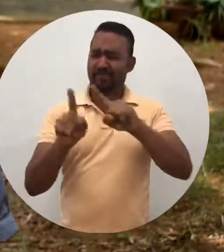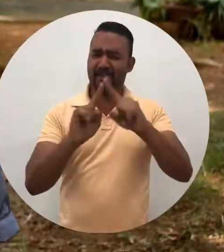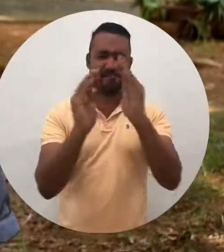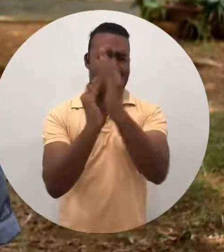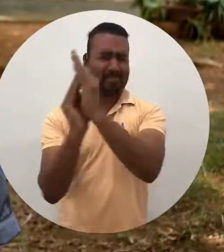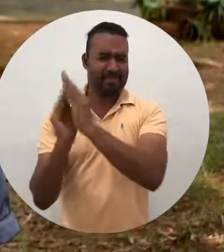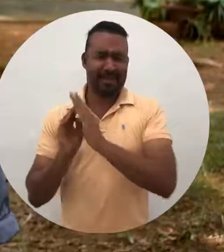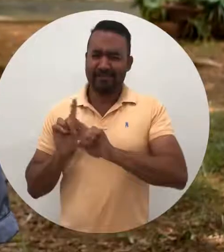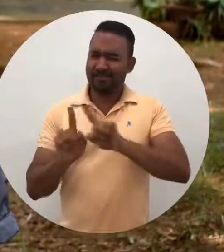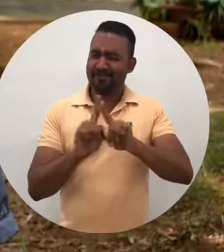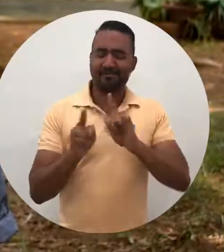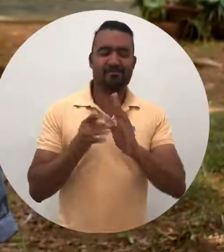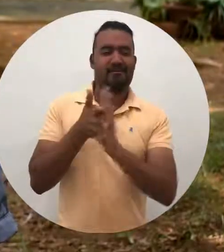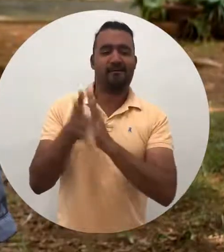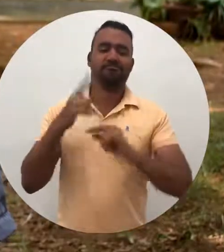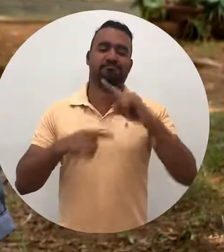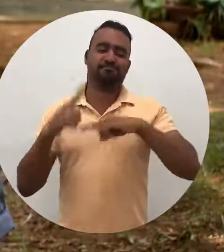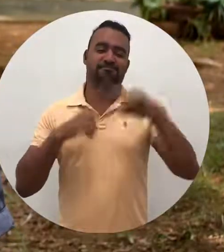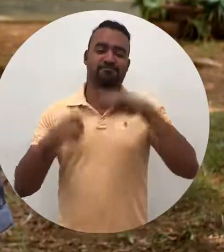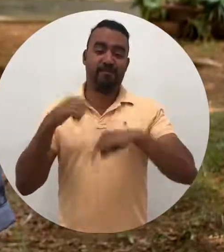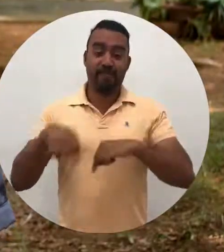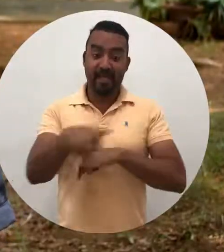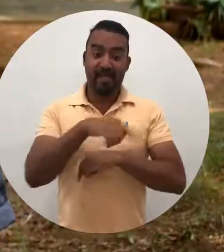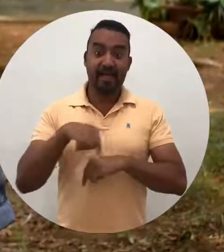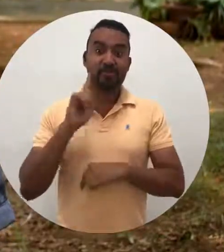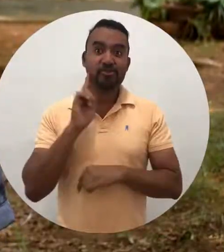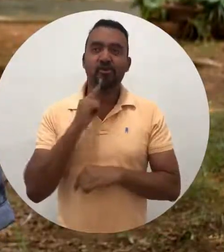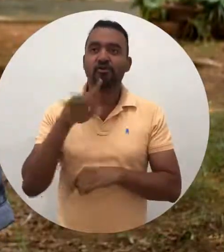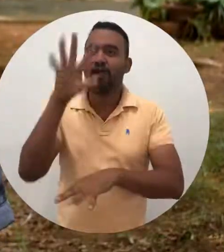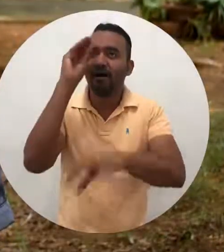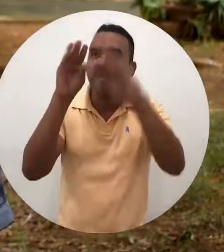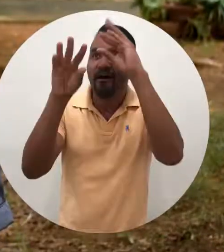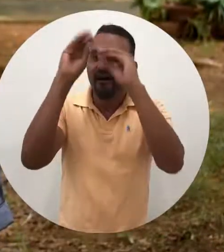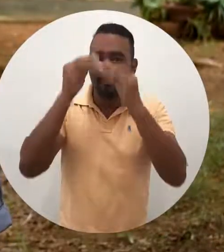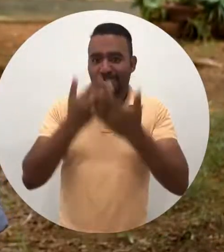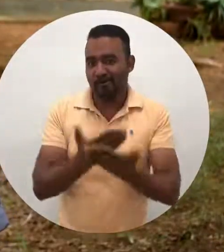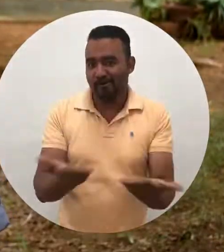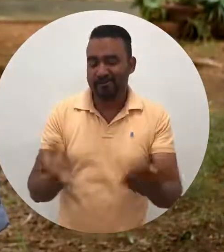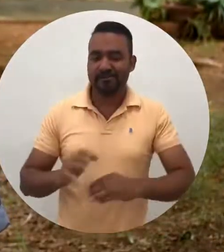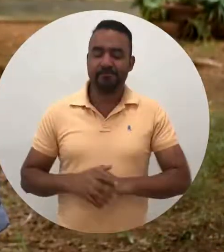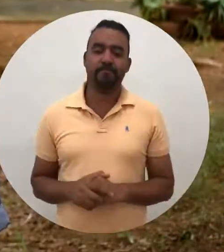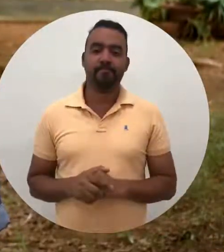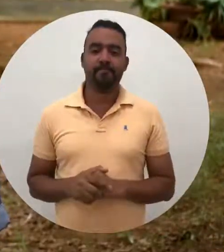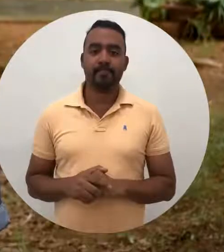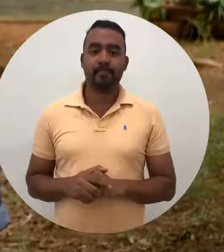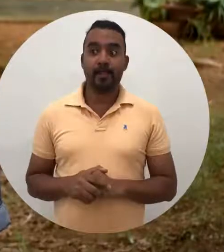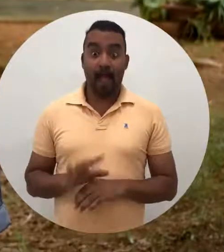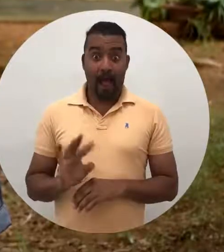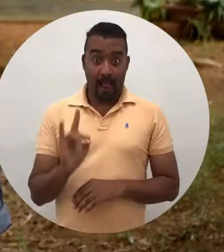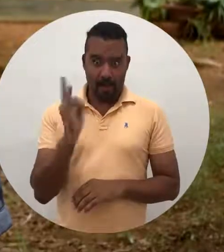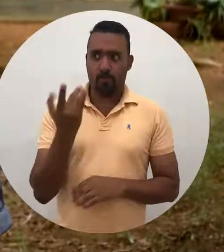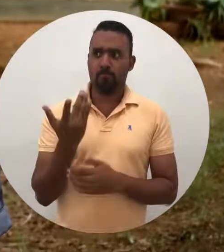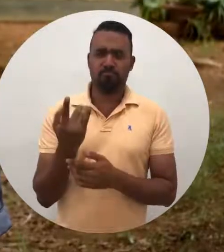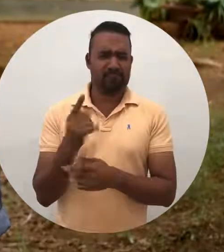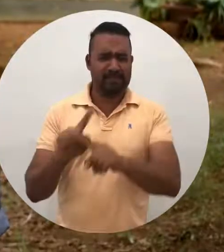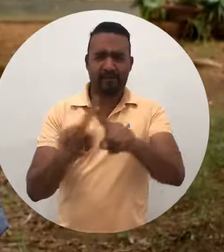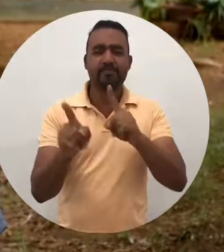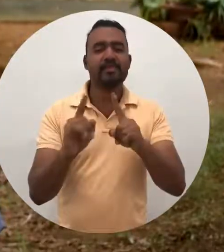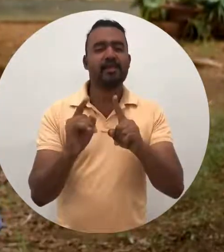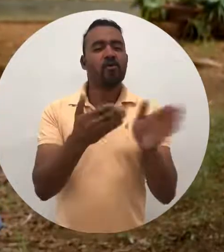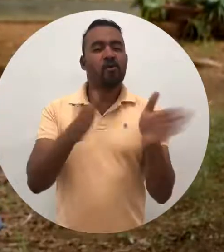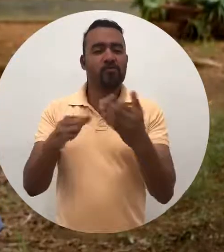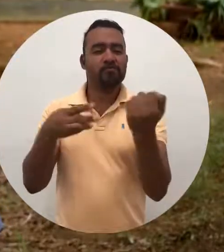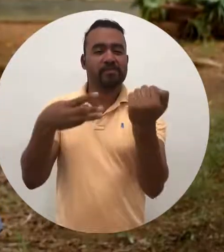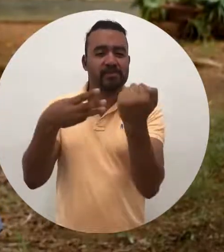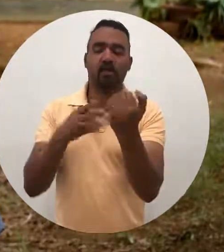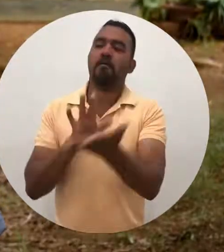interpretación de todas las áreas que recibe el estudiante en el aula. También apoyamos todos los procesos